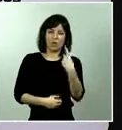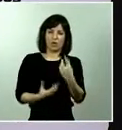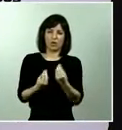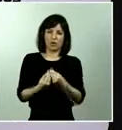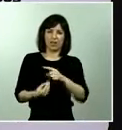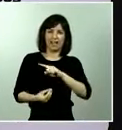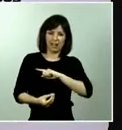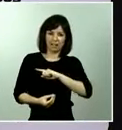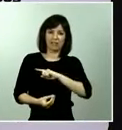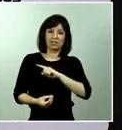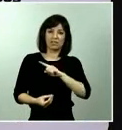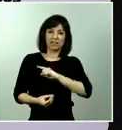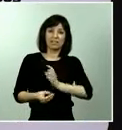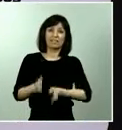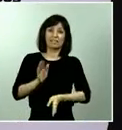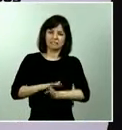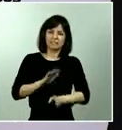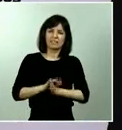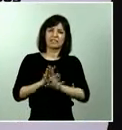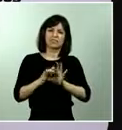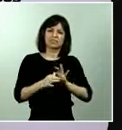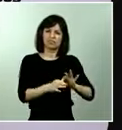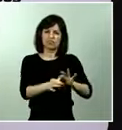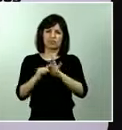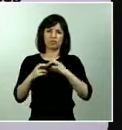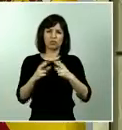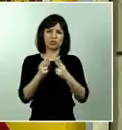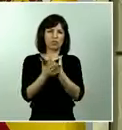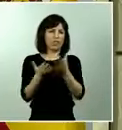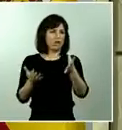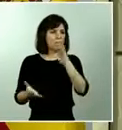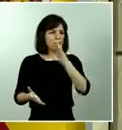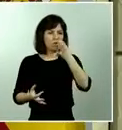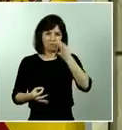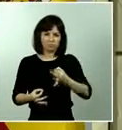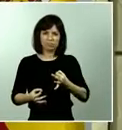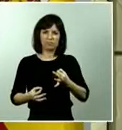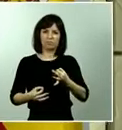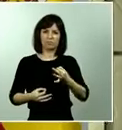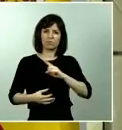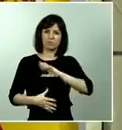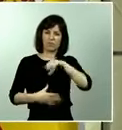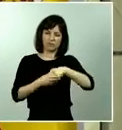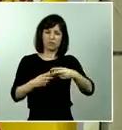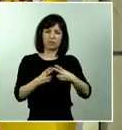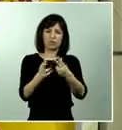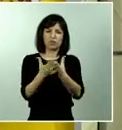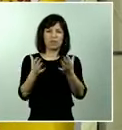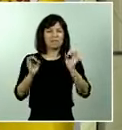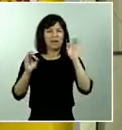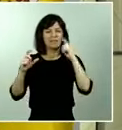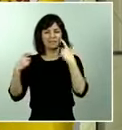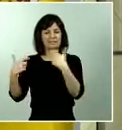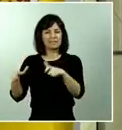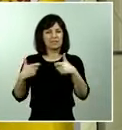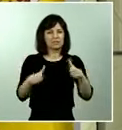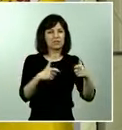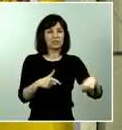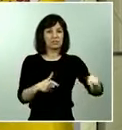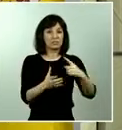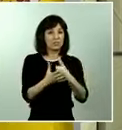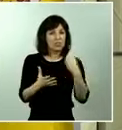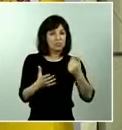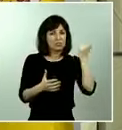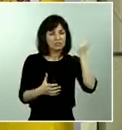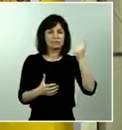plenamente unida a la sociedad porque forma una parte de la sociedad y, sobre todo, de aquellos sectores de la sociedad que están más solos y que lo necesitan más.